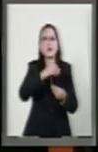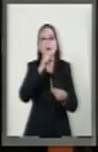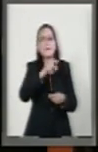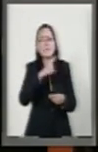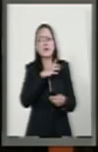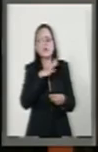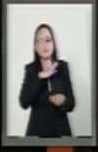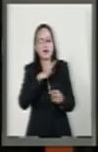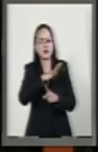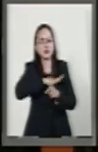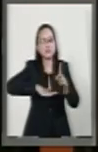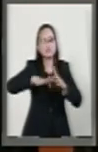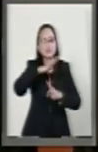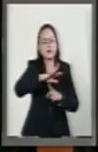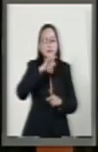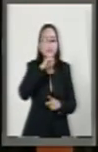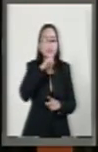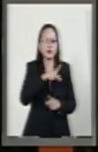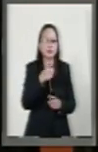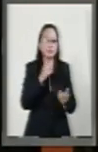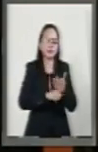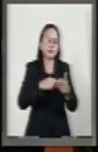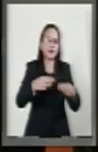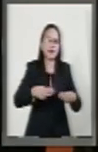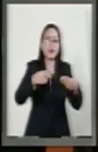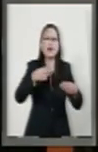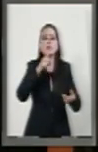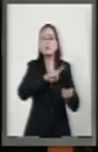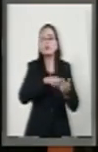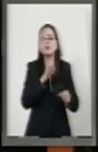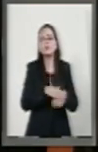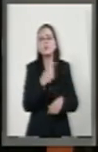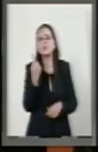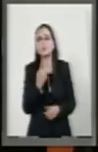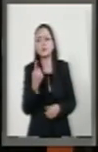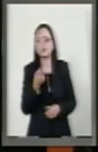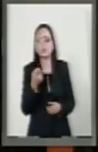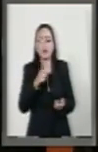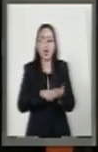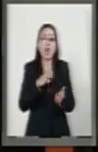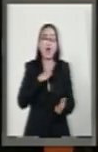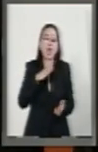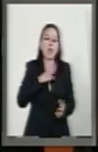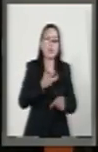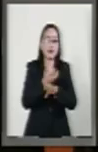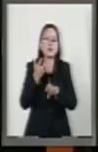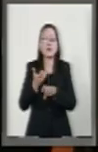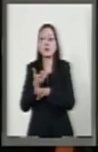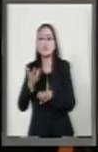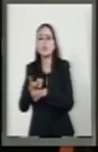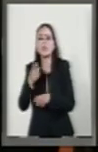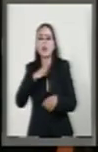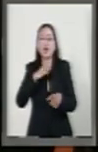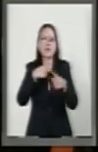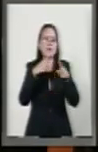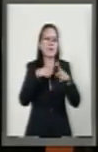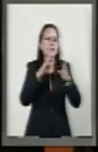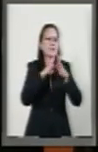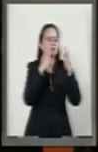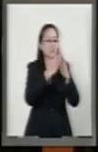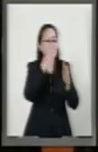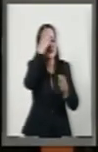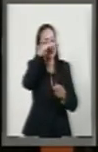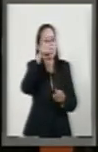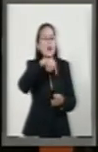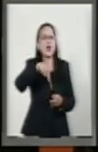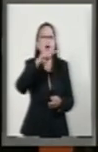las mejores condiciones de mercado. Porque lo que ha estado sucediendo es que en cada estado se han establecido diferentes condiciones de